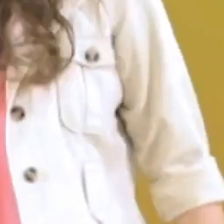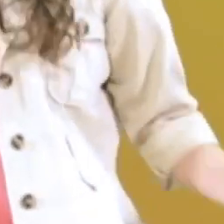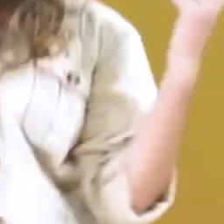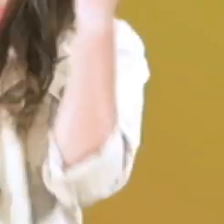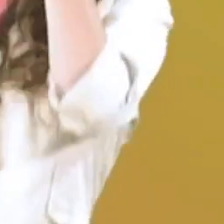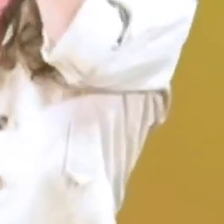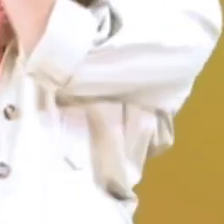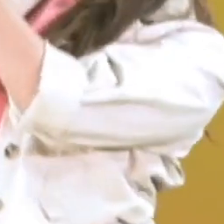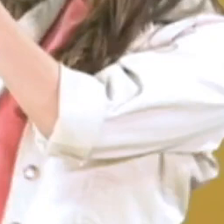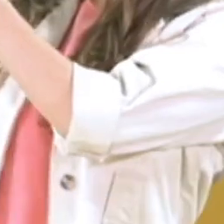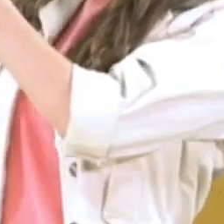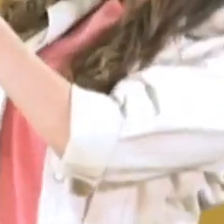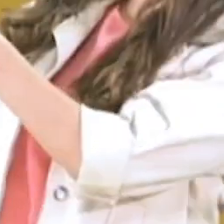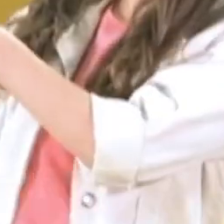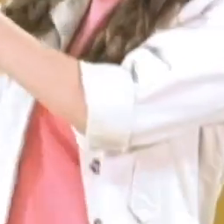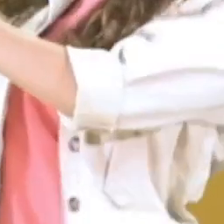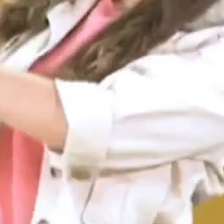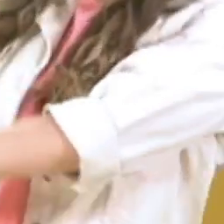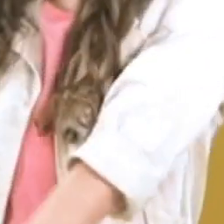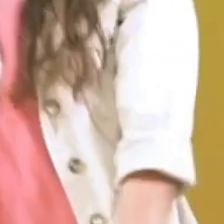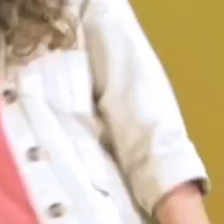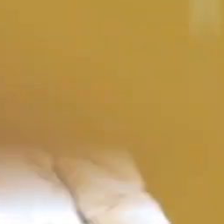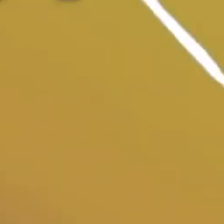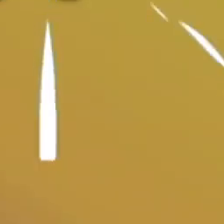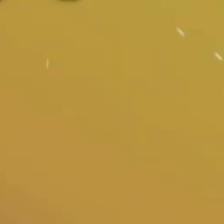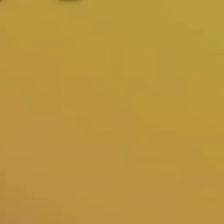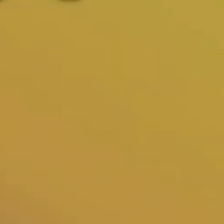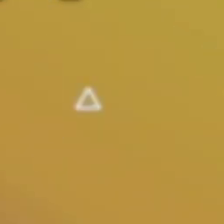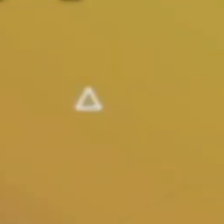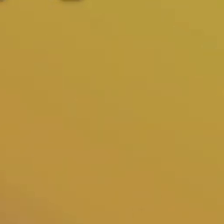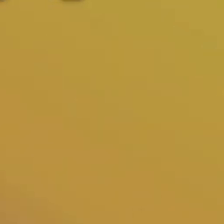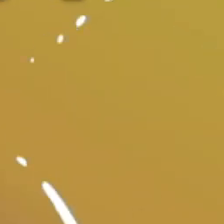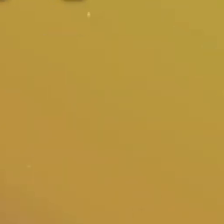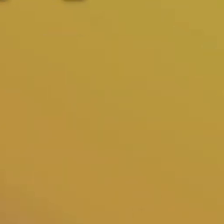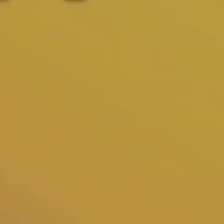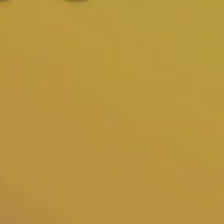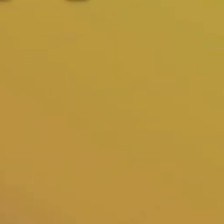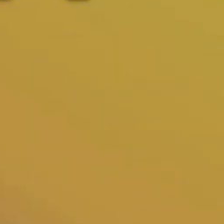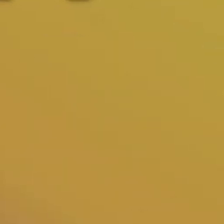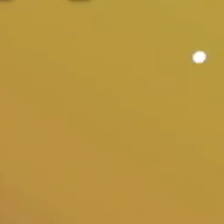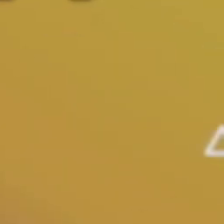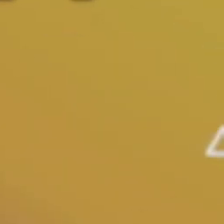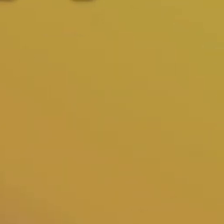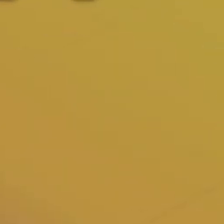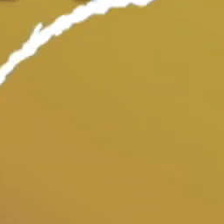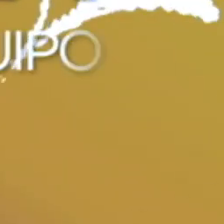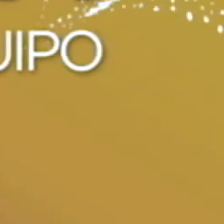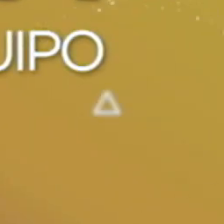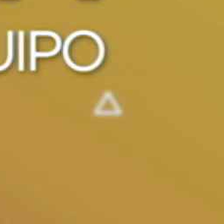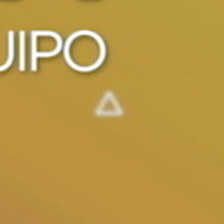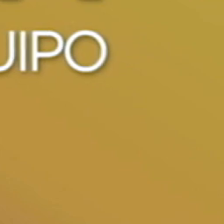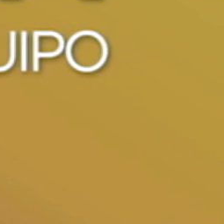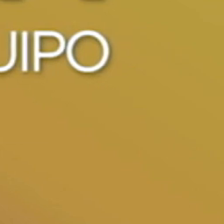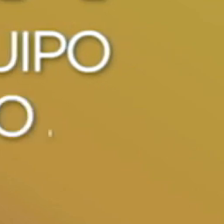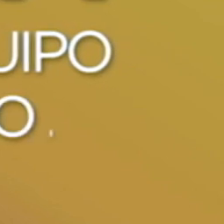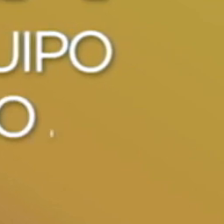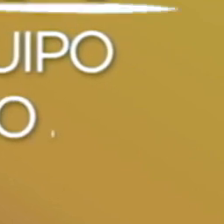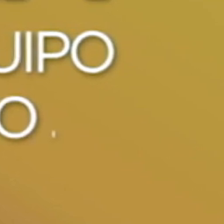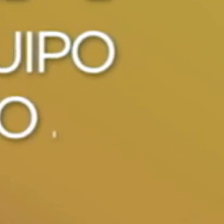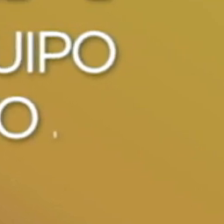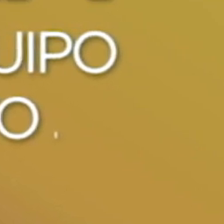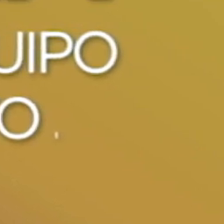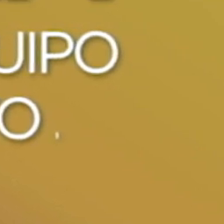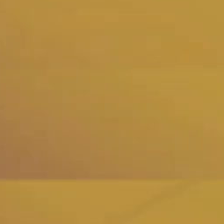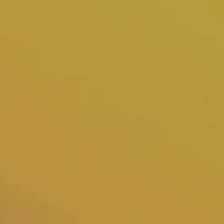presta para que estudies con la tasa más baja del mercado. Te financia matrícula, materias, equipo y hasta el